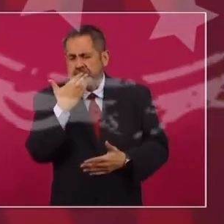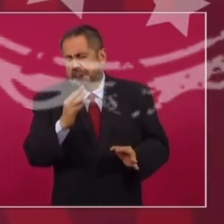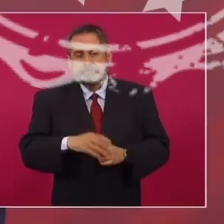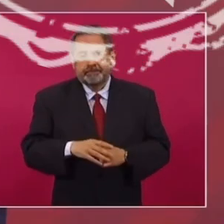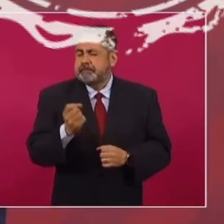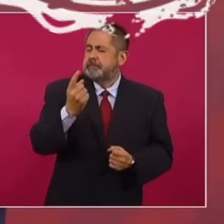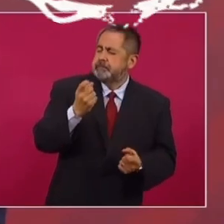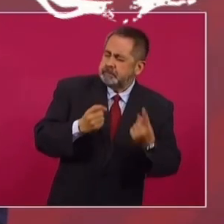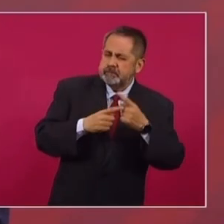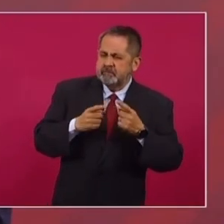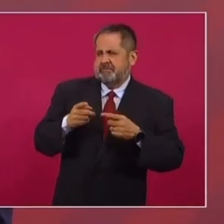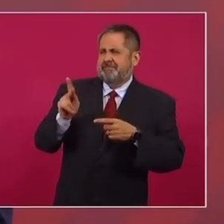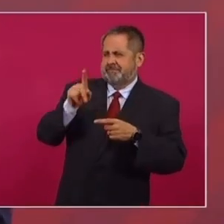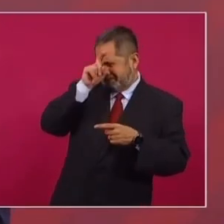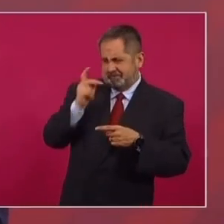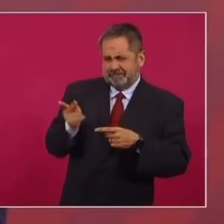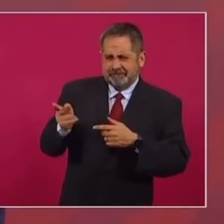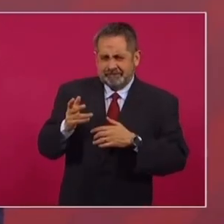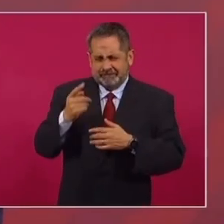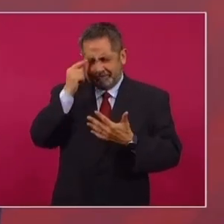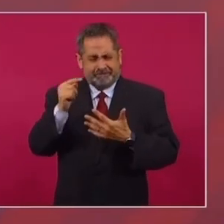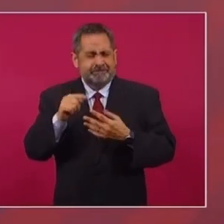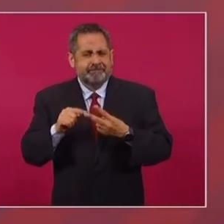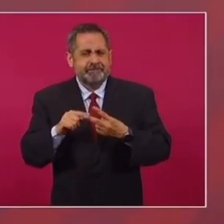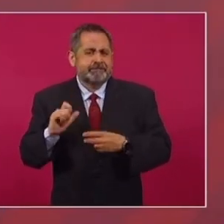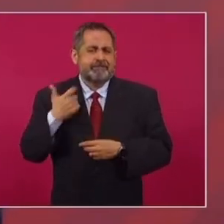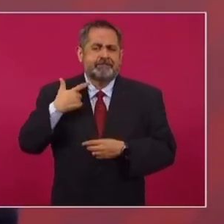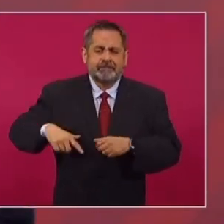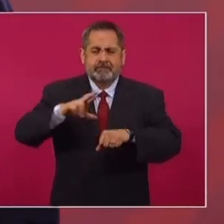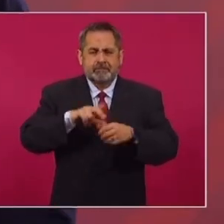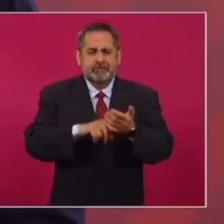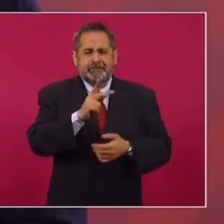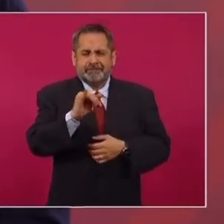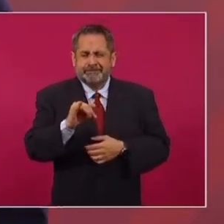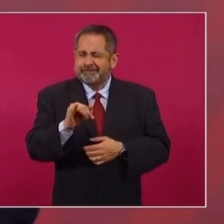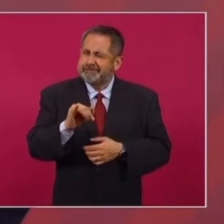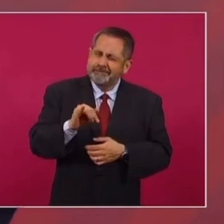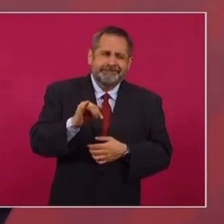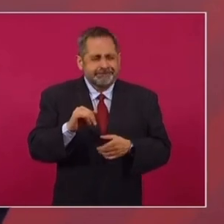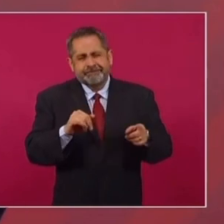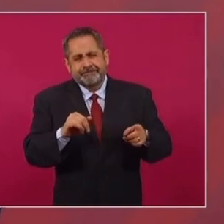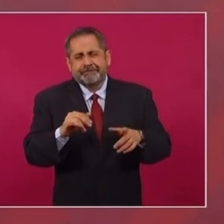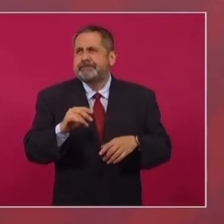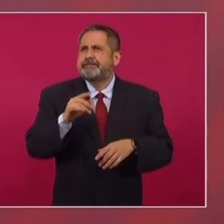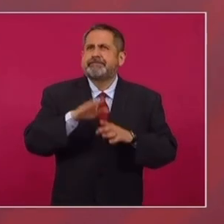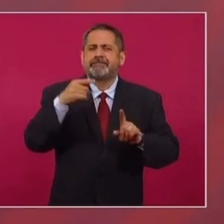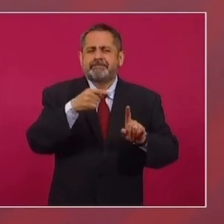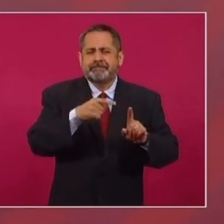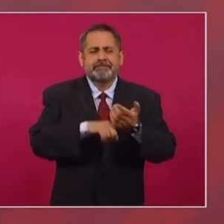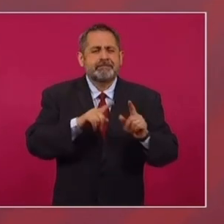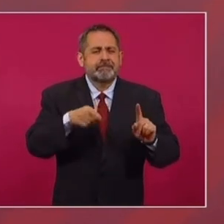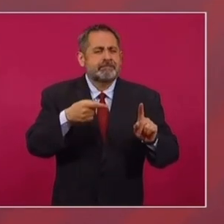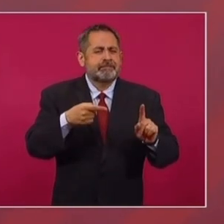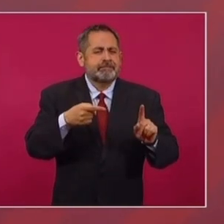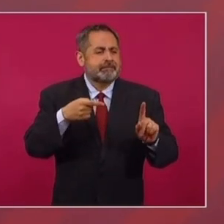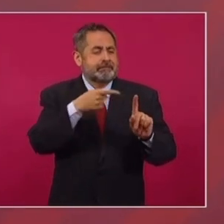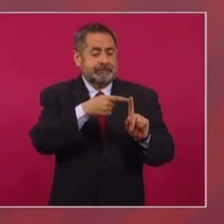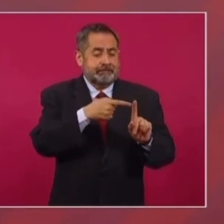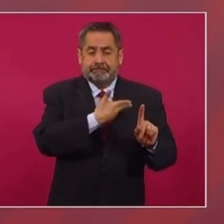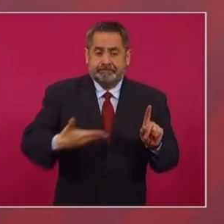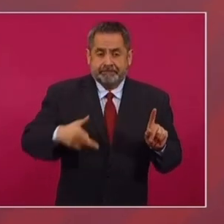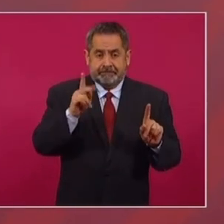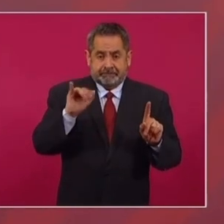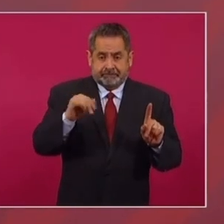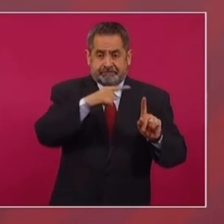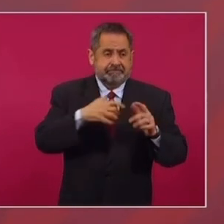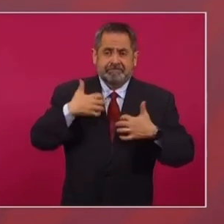Hubieron cuestionamientos para exgobernadores del PRI, básicamente del presidente de ese